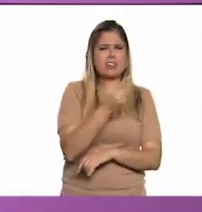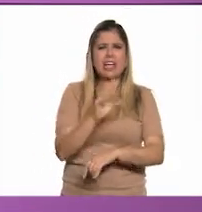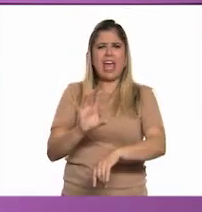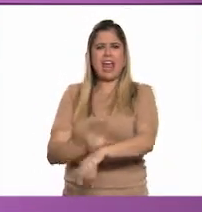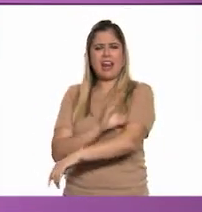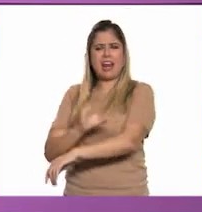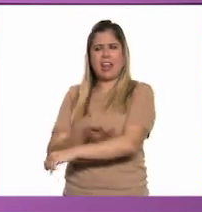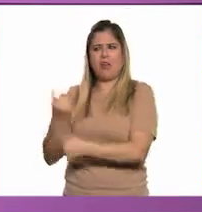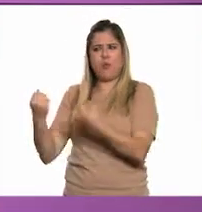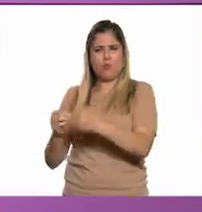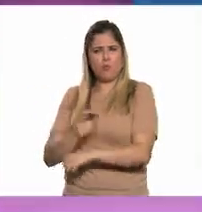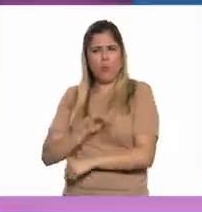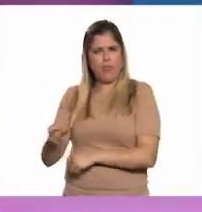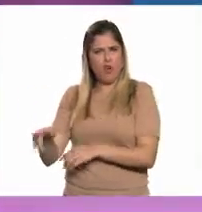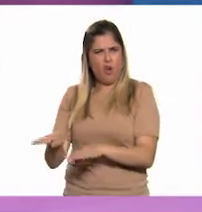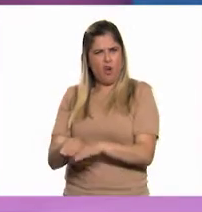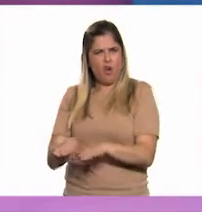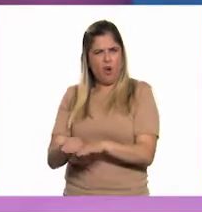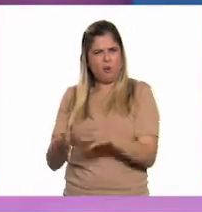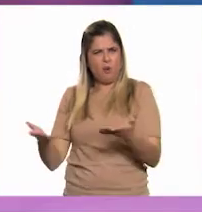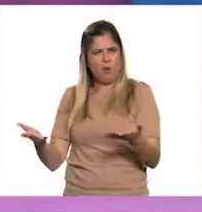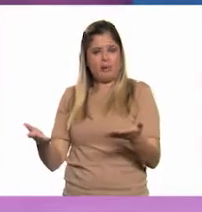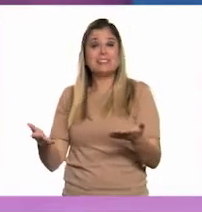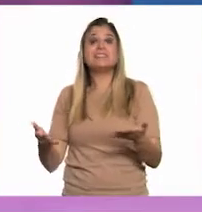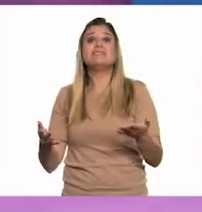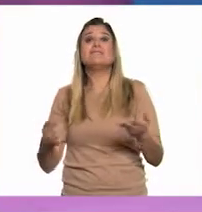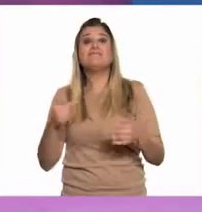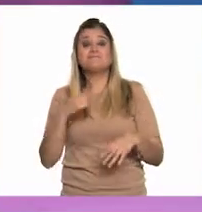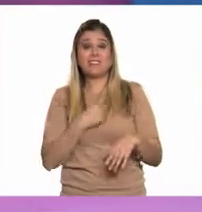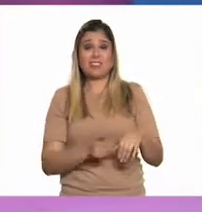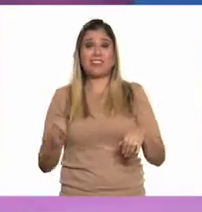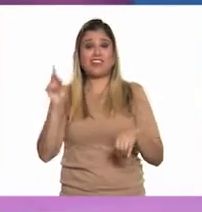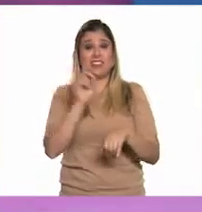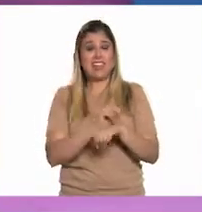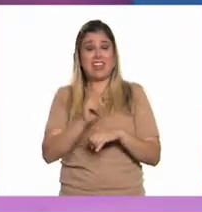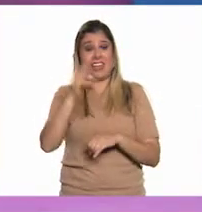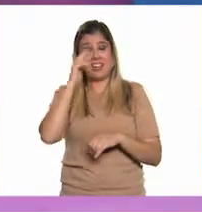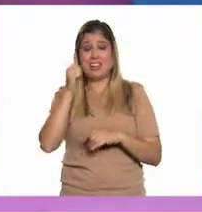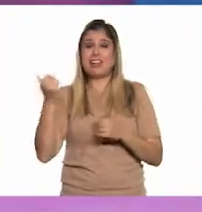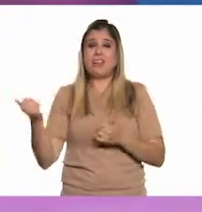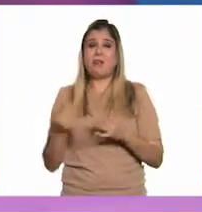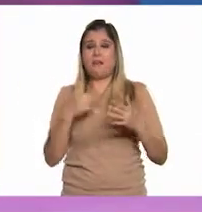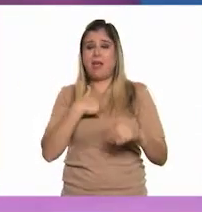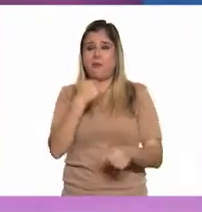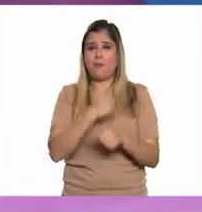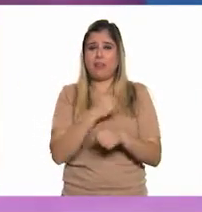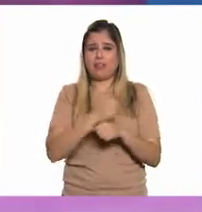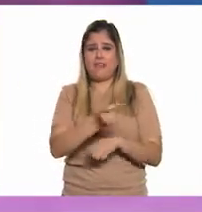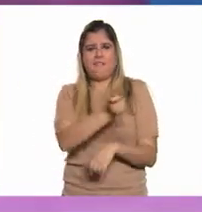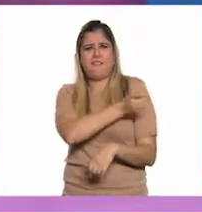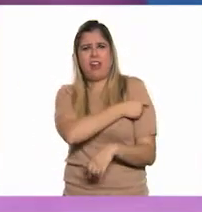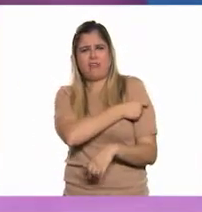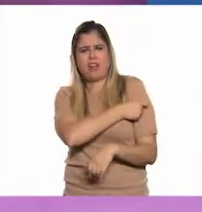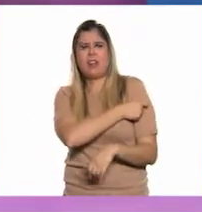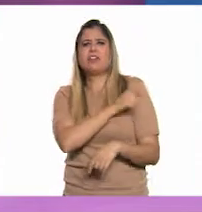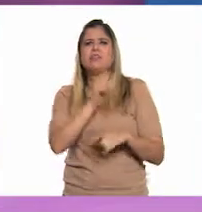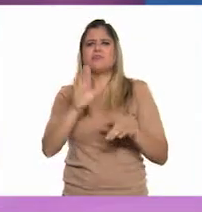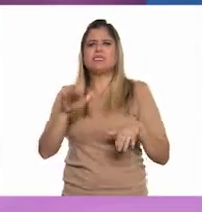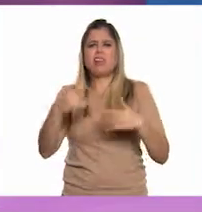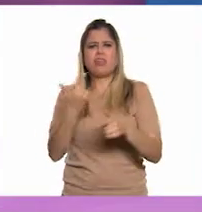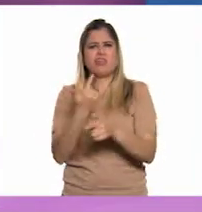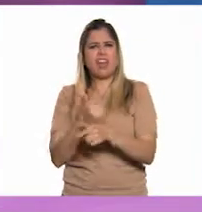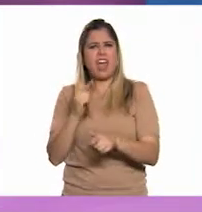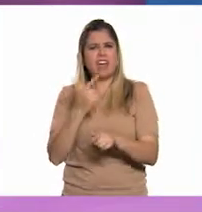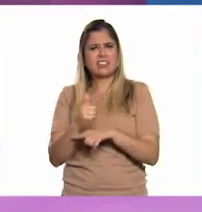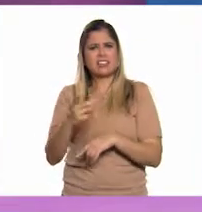gasolina. Sí, a mí me surgió esa duda el día que mi mamá llevó a mi abuelito a vacunar. Y llegaron en un